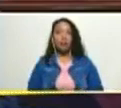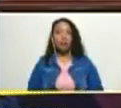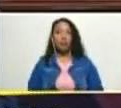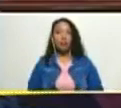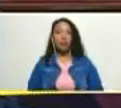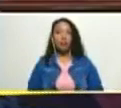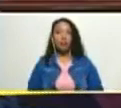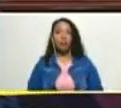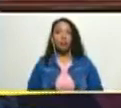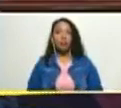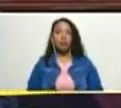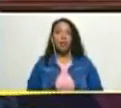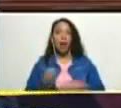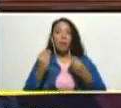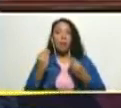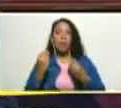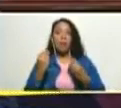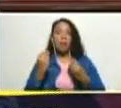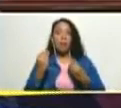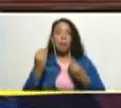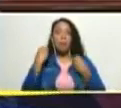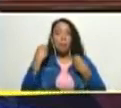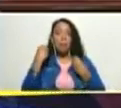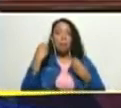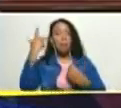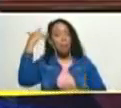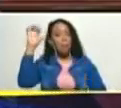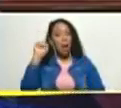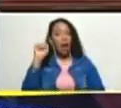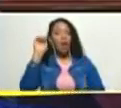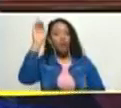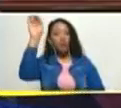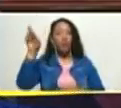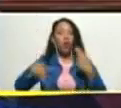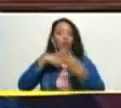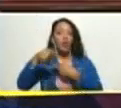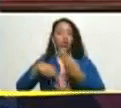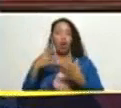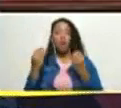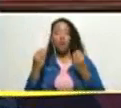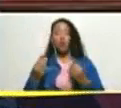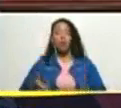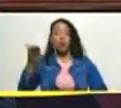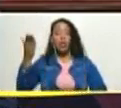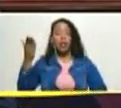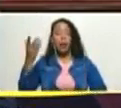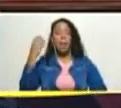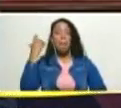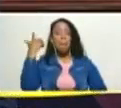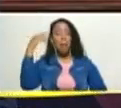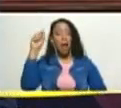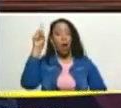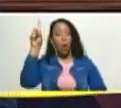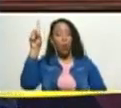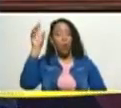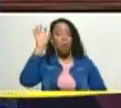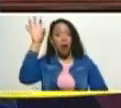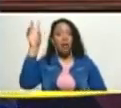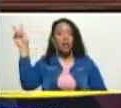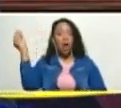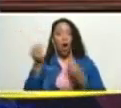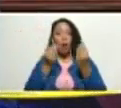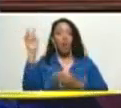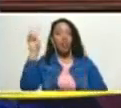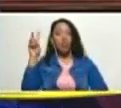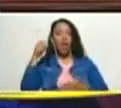para una revolución es muy importante para una nación como la venezolana que